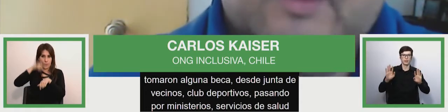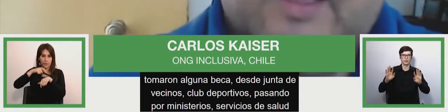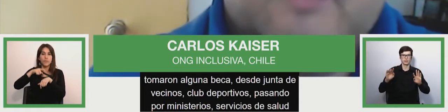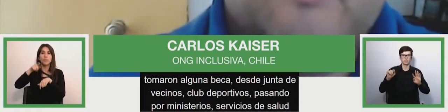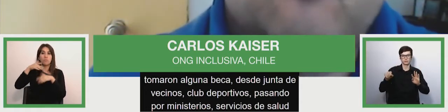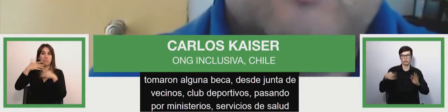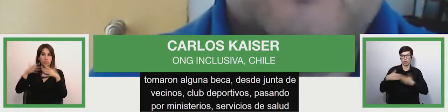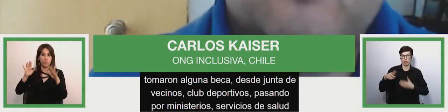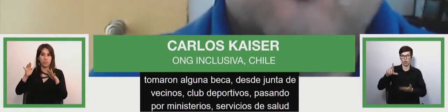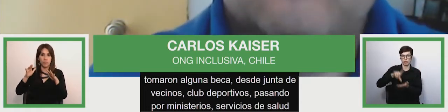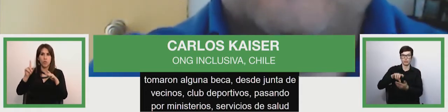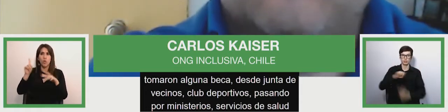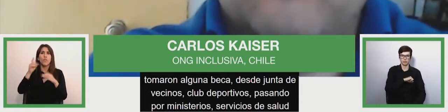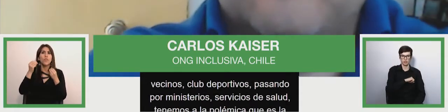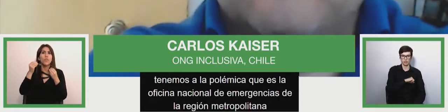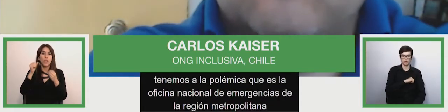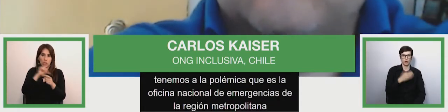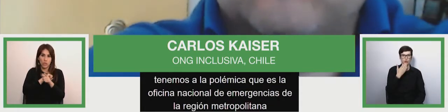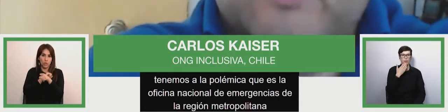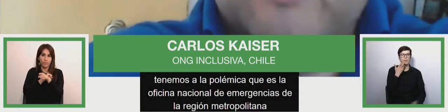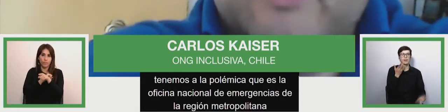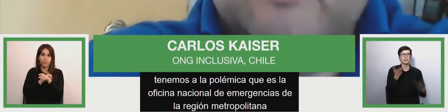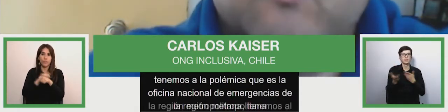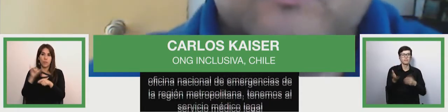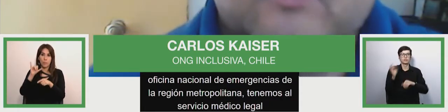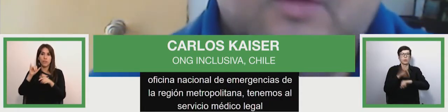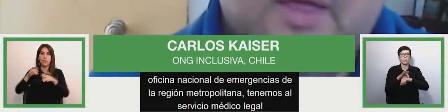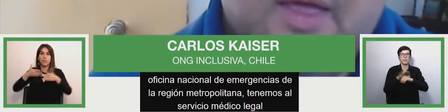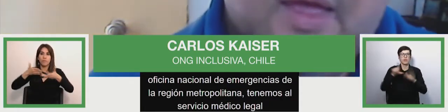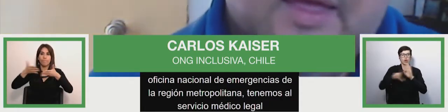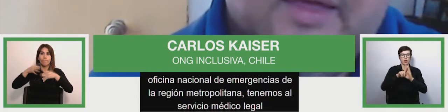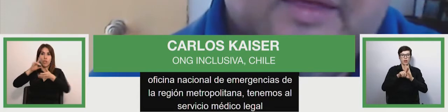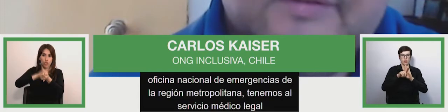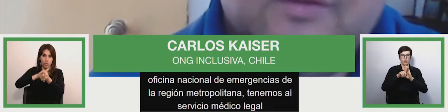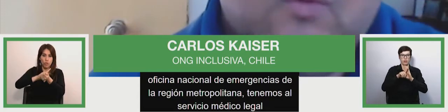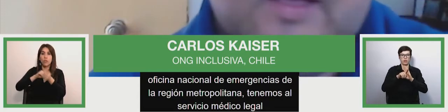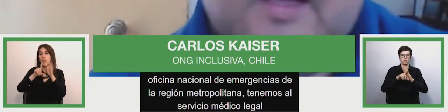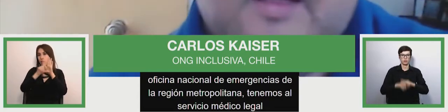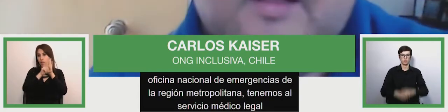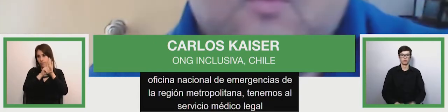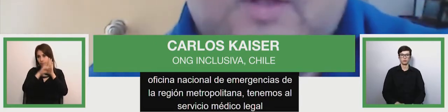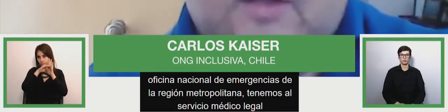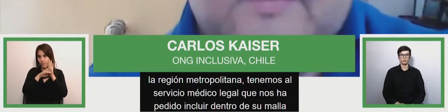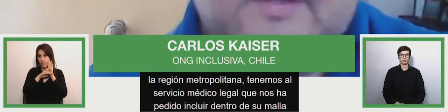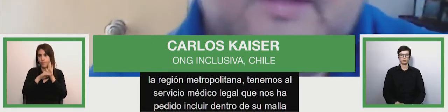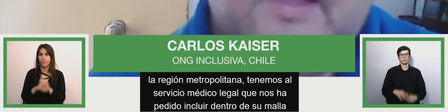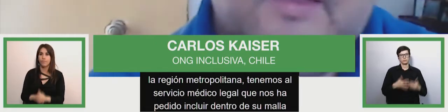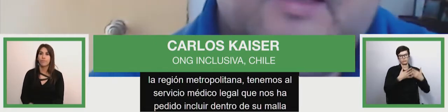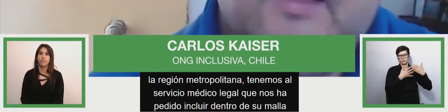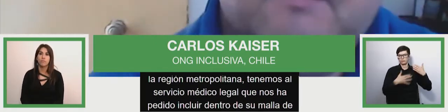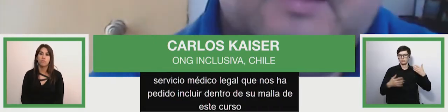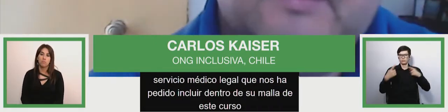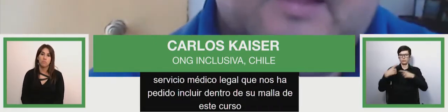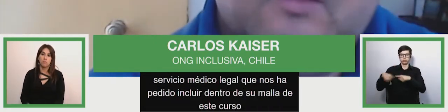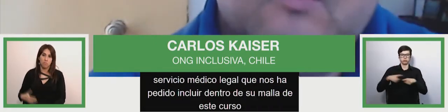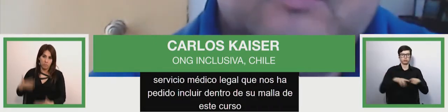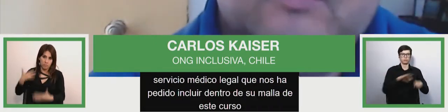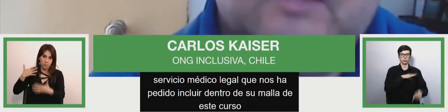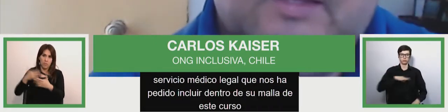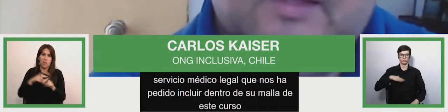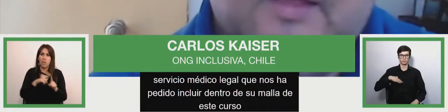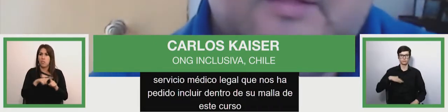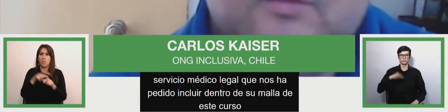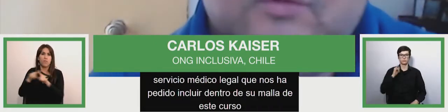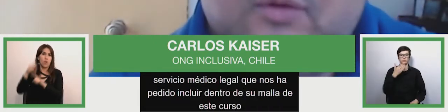médico legal que nos ha pedido incluir dentro de su malla este curso y así un largo etcétera de ministerios